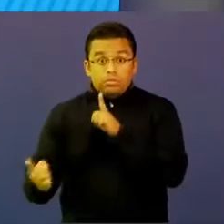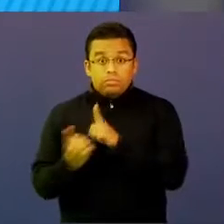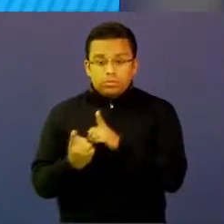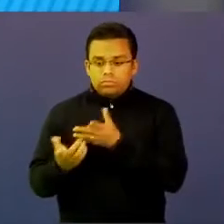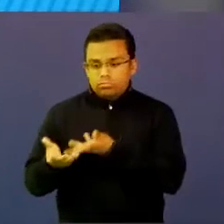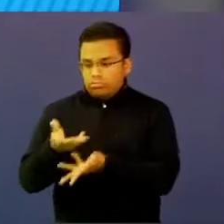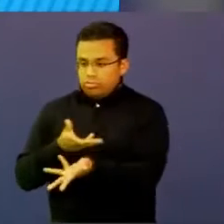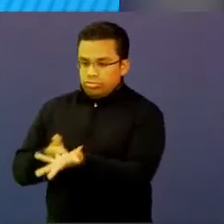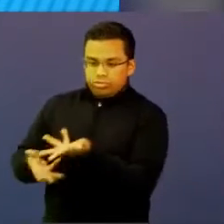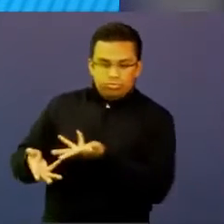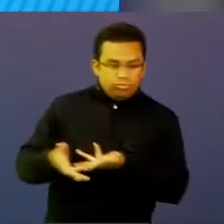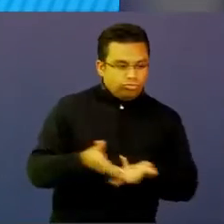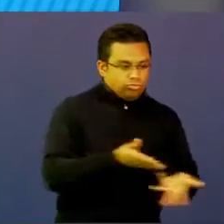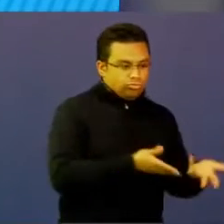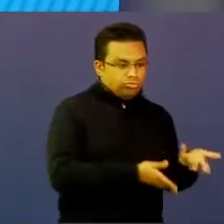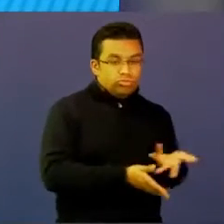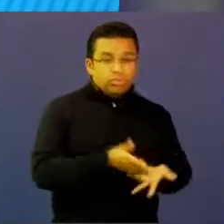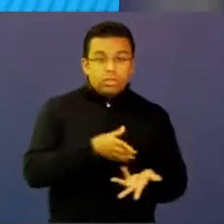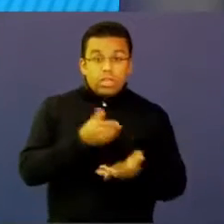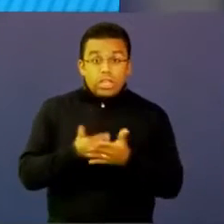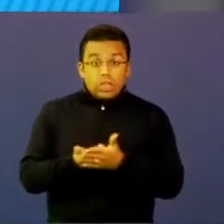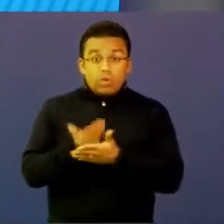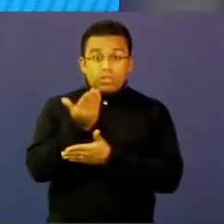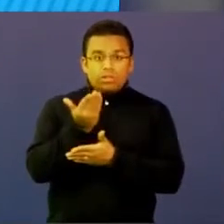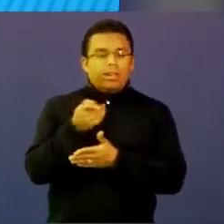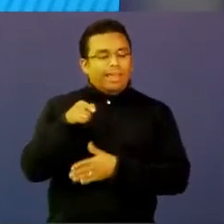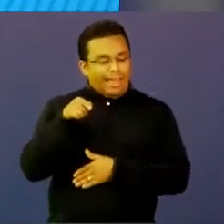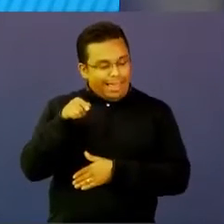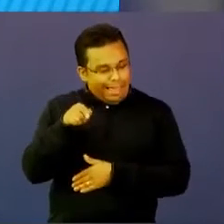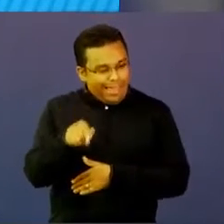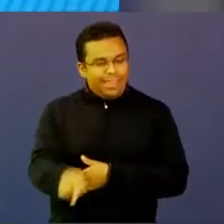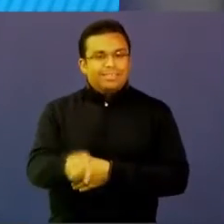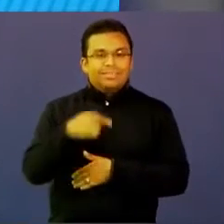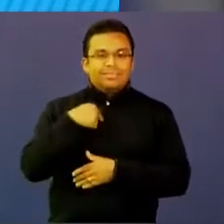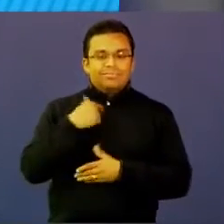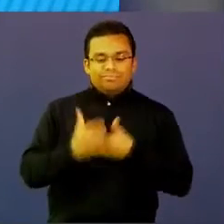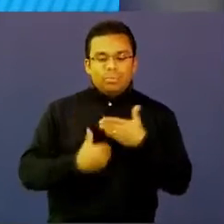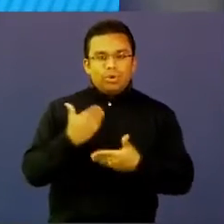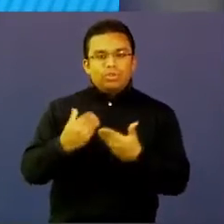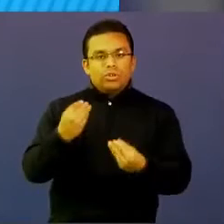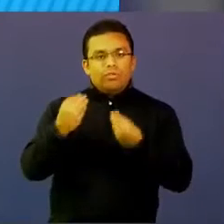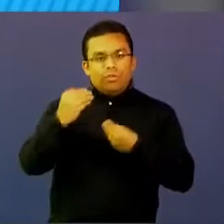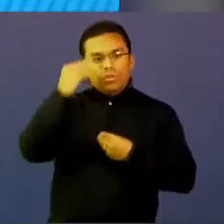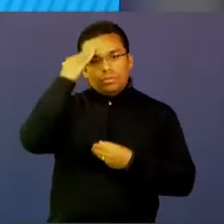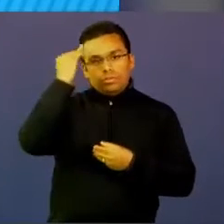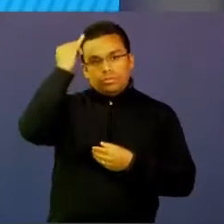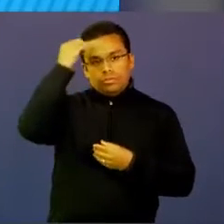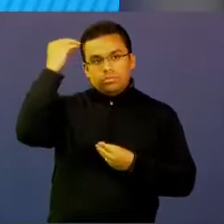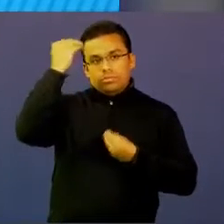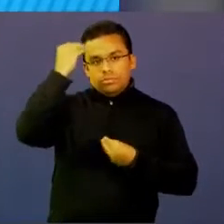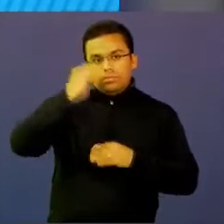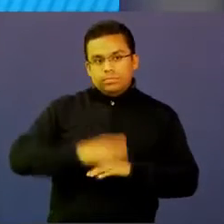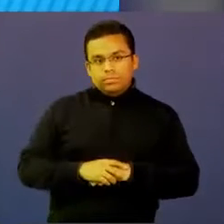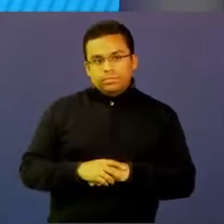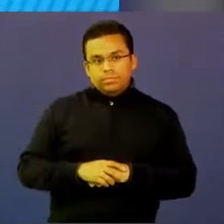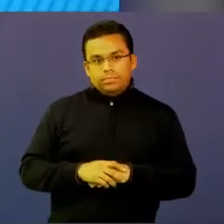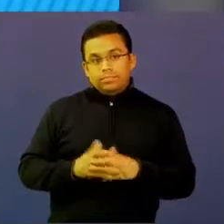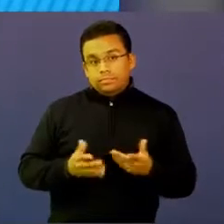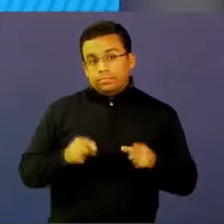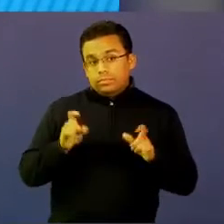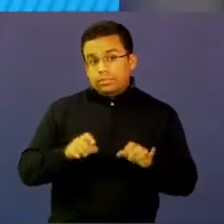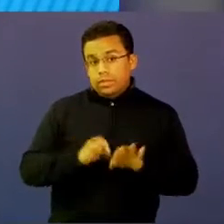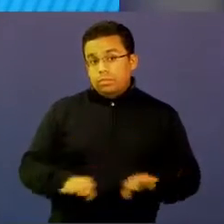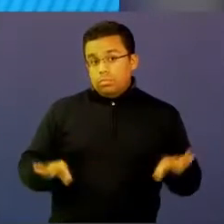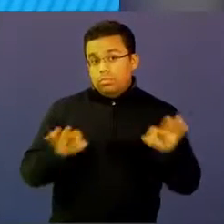vincule a la innovación, pienso que es el gran reto que tenemos hoy en procesos de formación docente. Innovar es